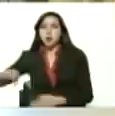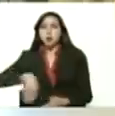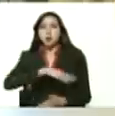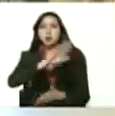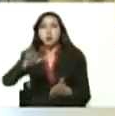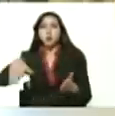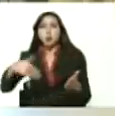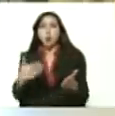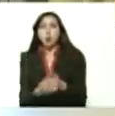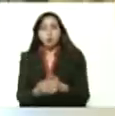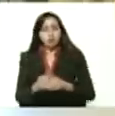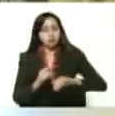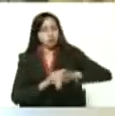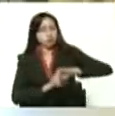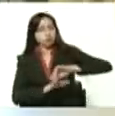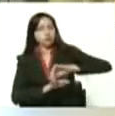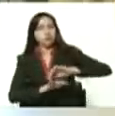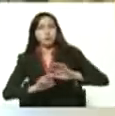Seis de la tarde,